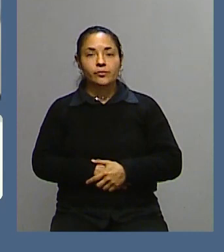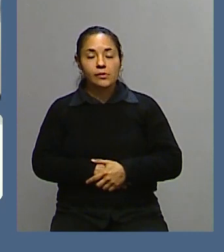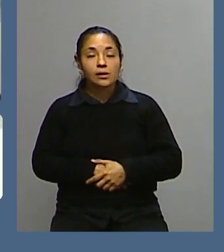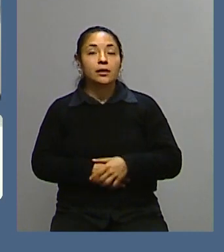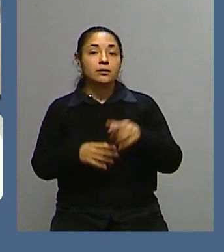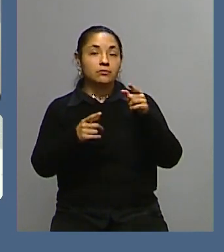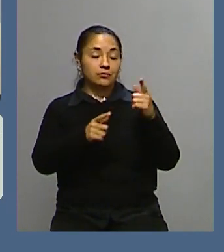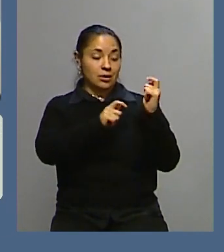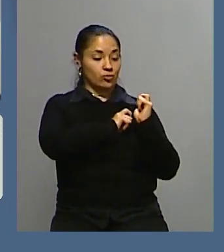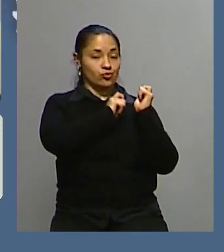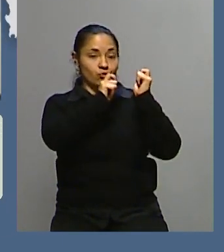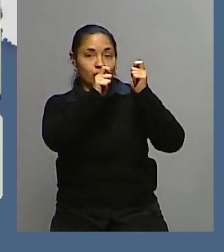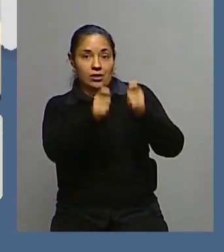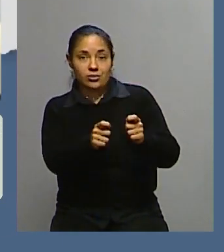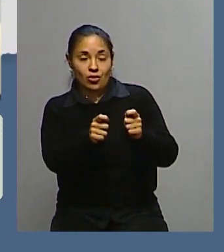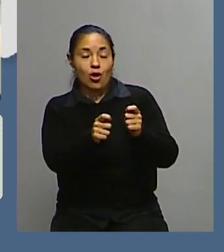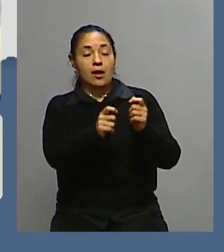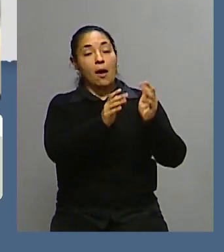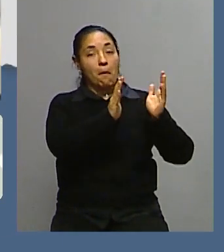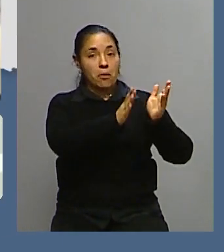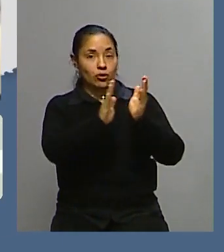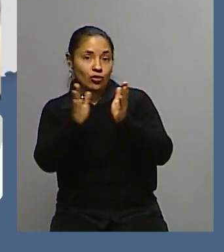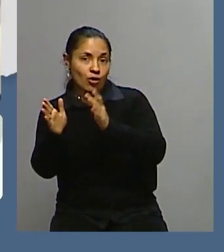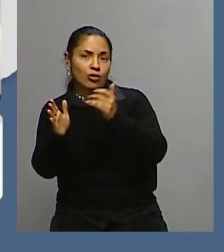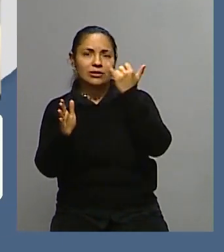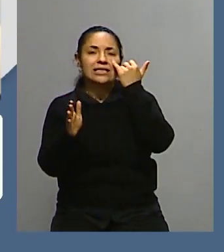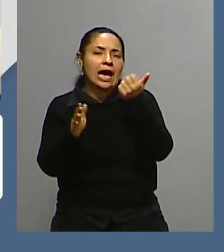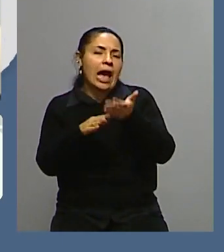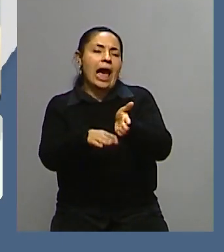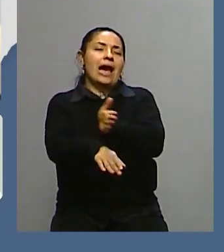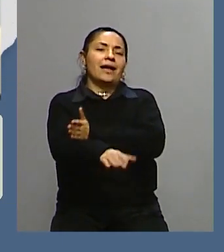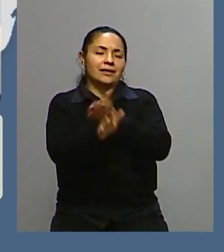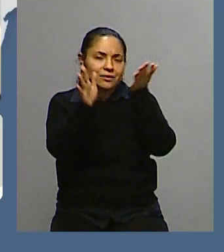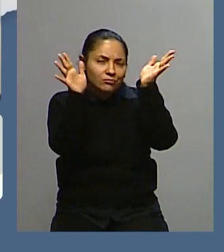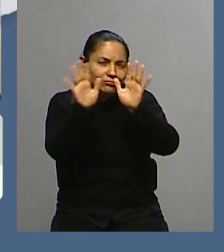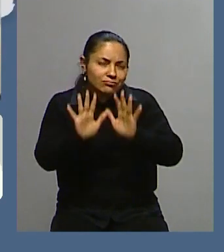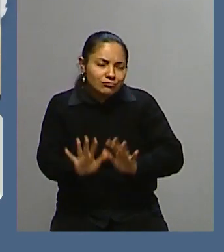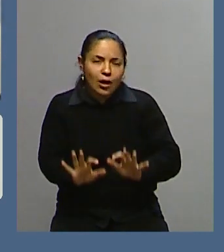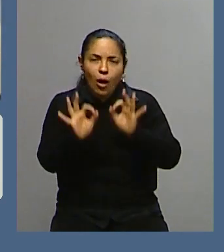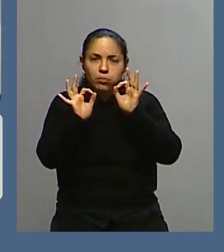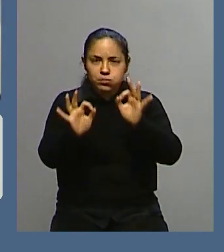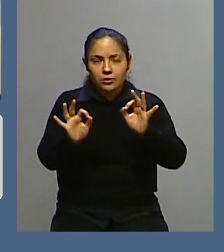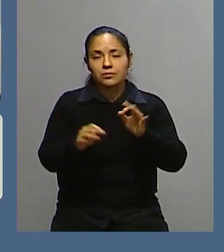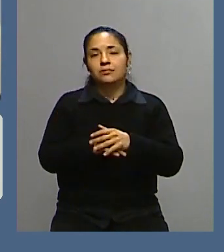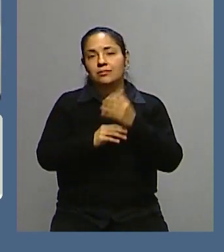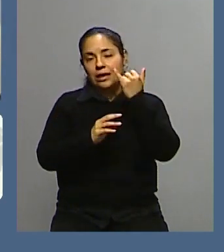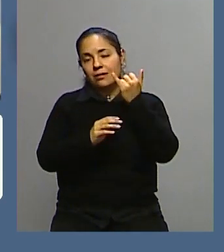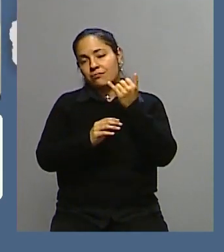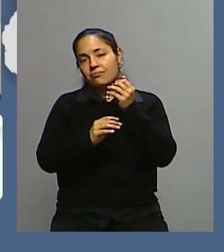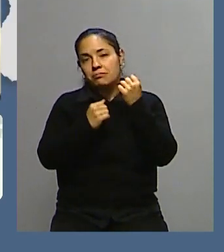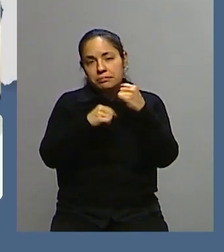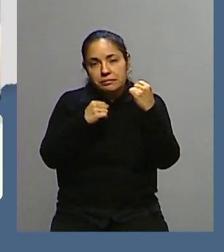La sucesión y el protocolo estaba todo muy planeado y muy ensayado.